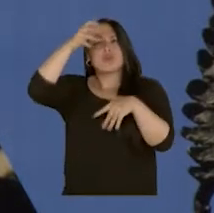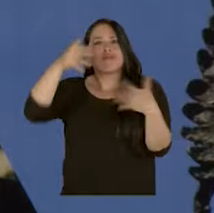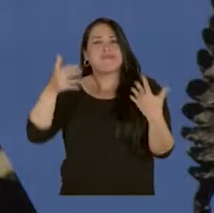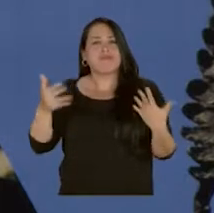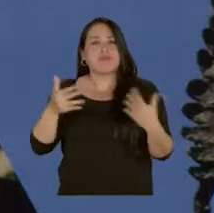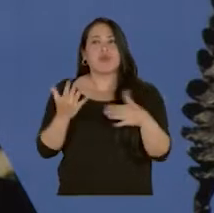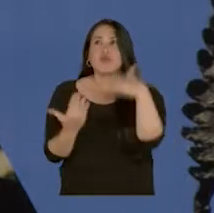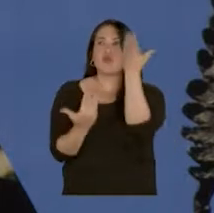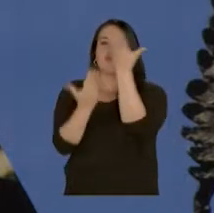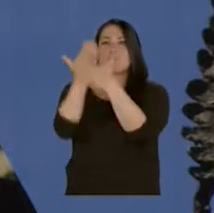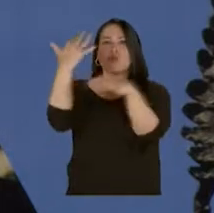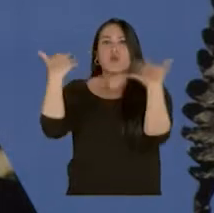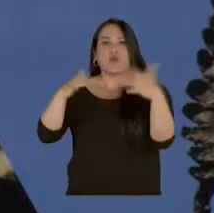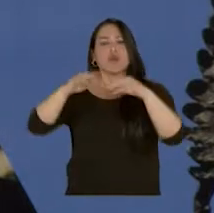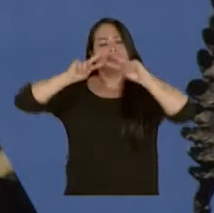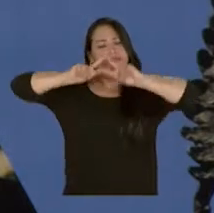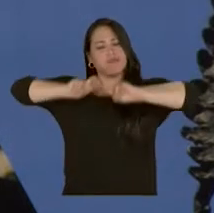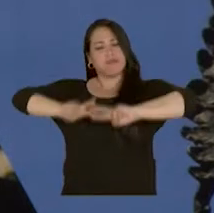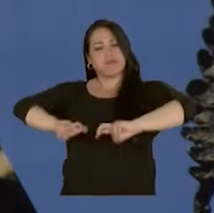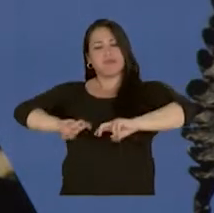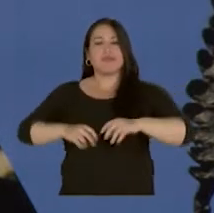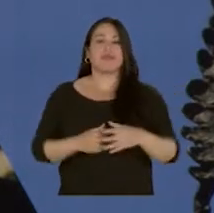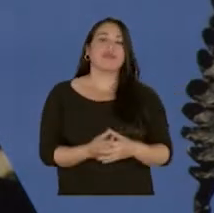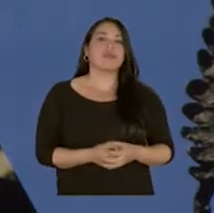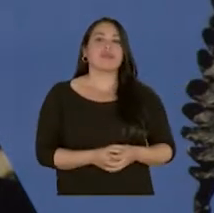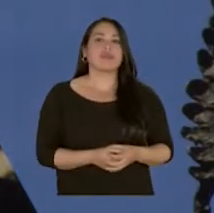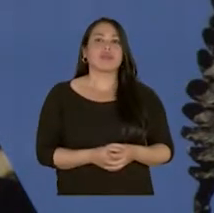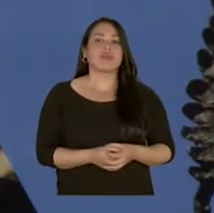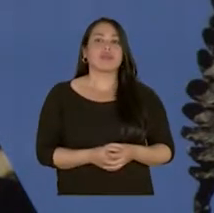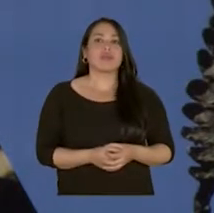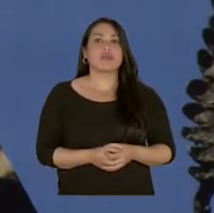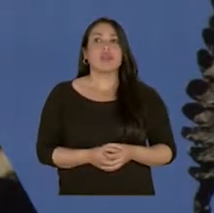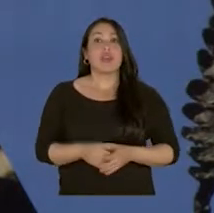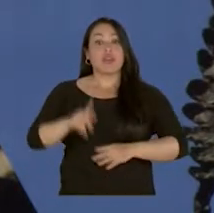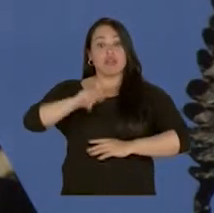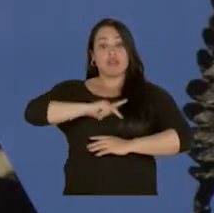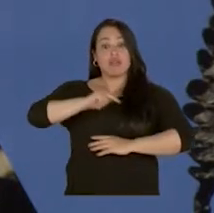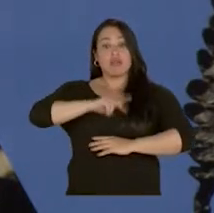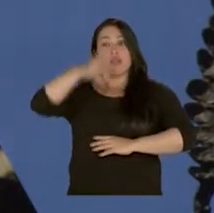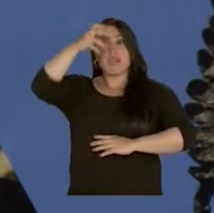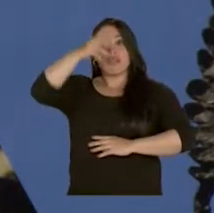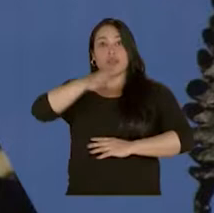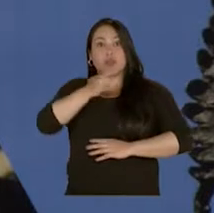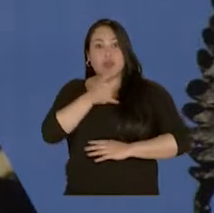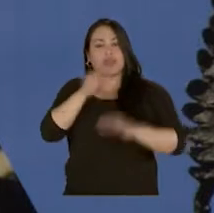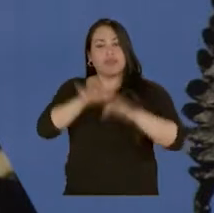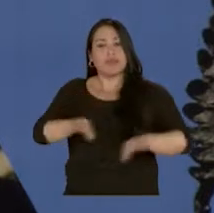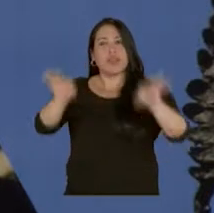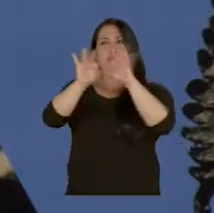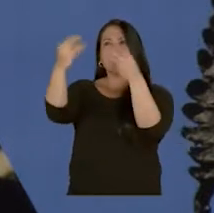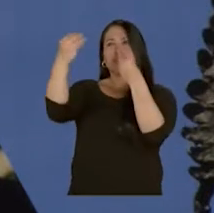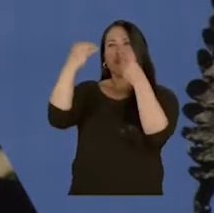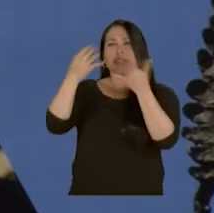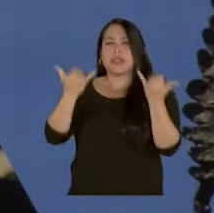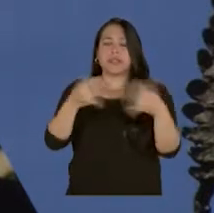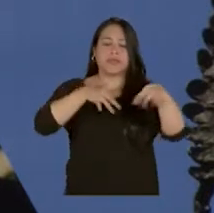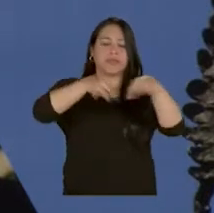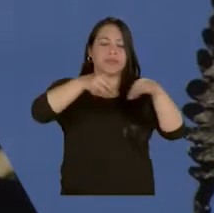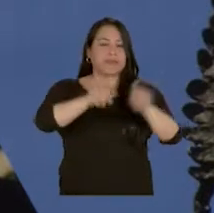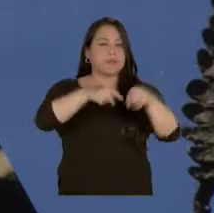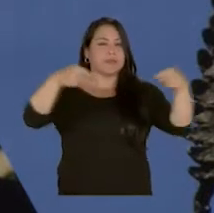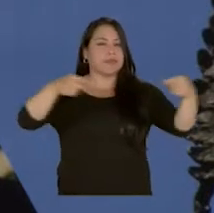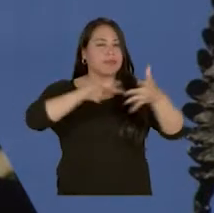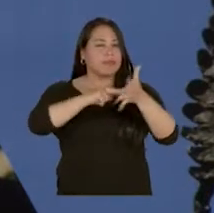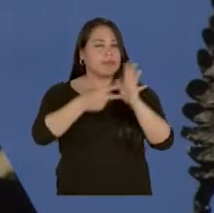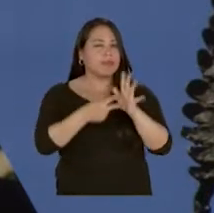nuevo y científico cuando no lo hace como conocimiento propio. Voy a tratar de explicar